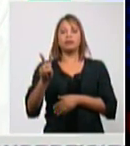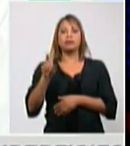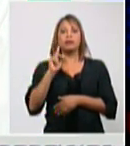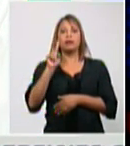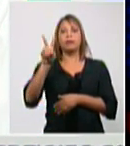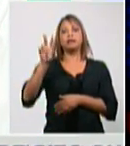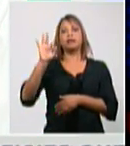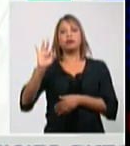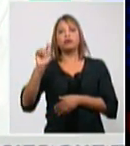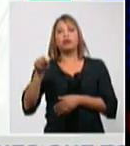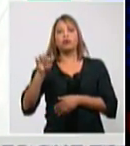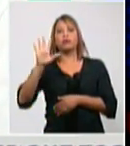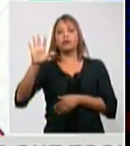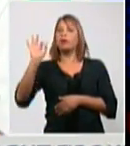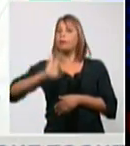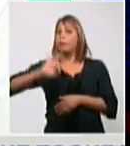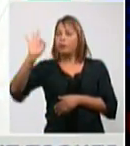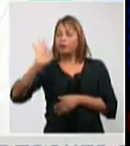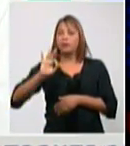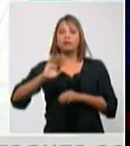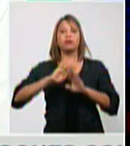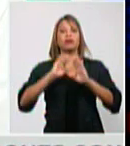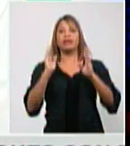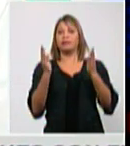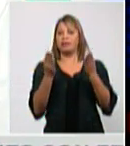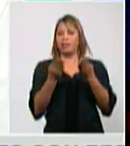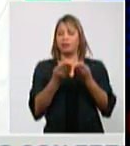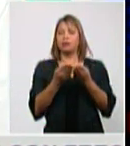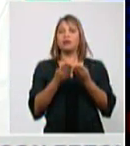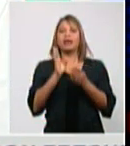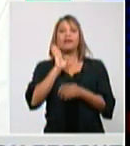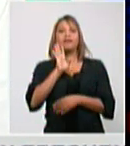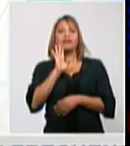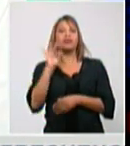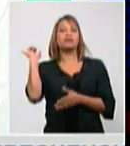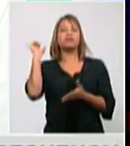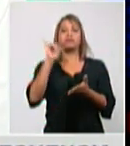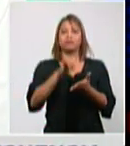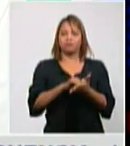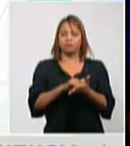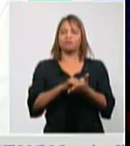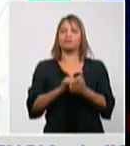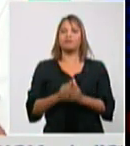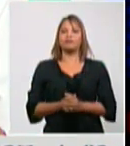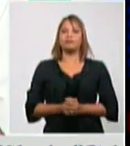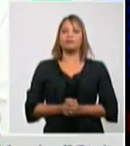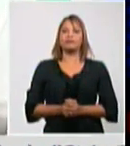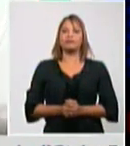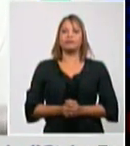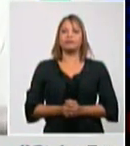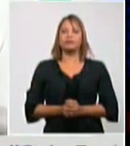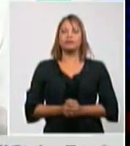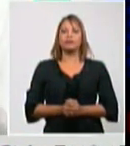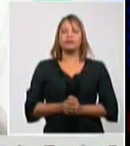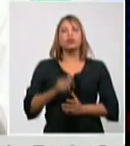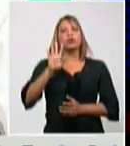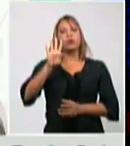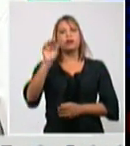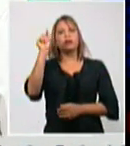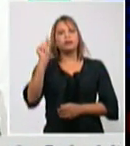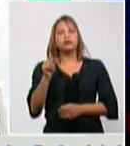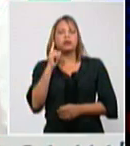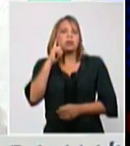tiene fuente de infección en el exterior de nuestro país. Hay cuatro en los cuales no se pudo